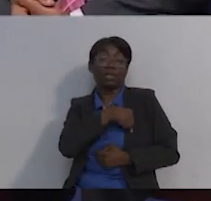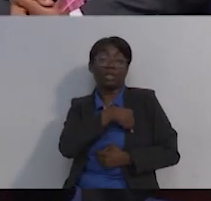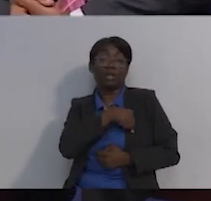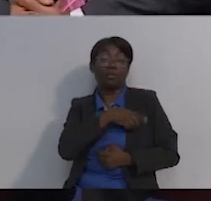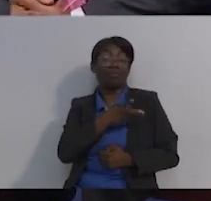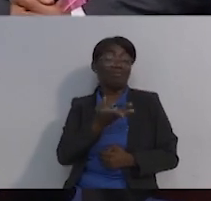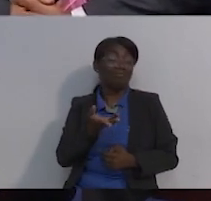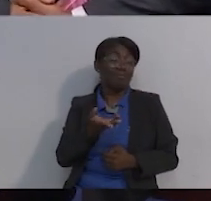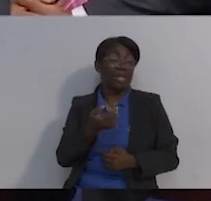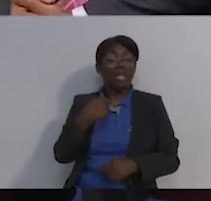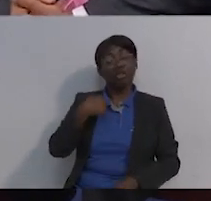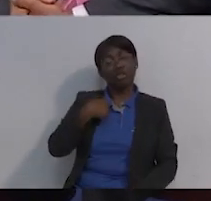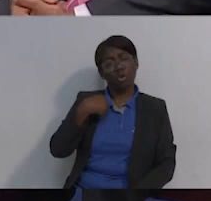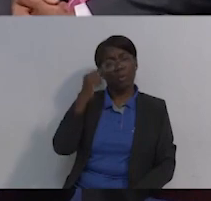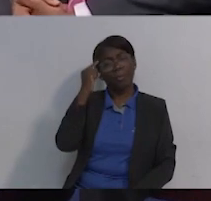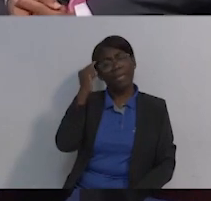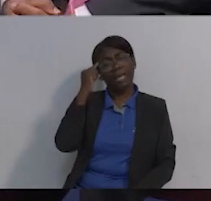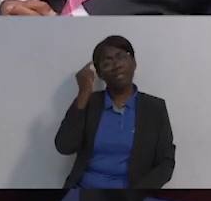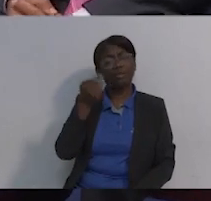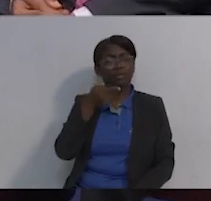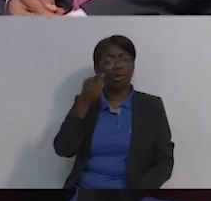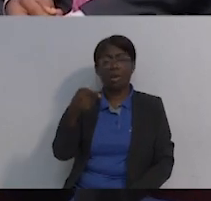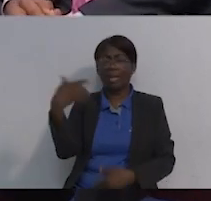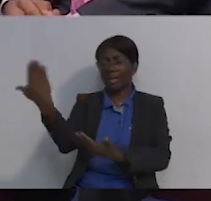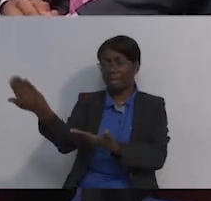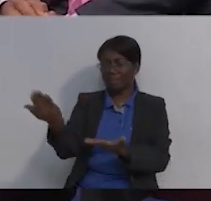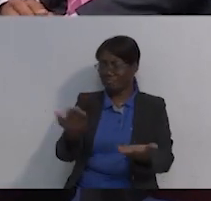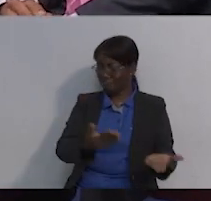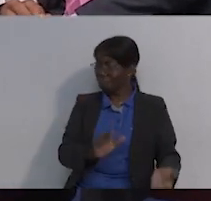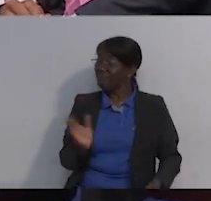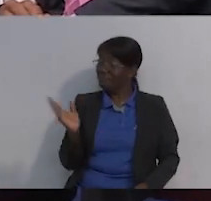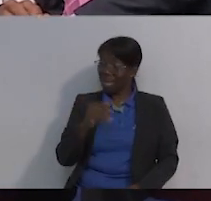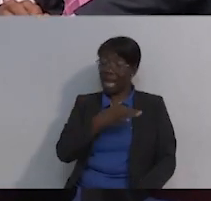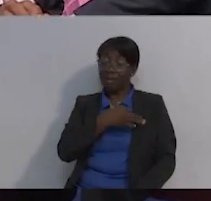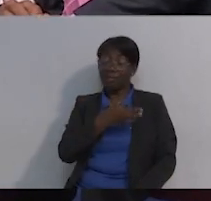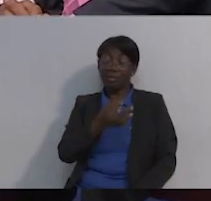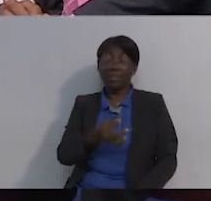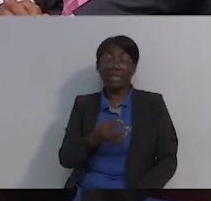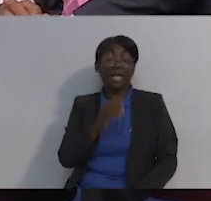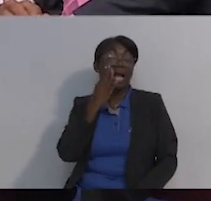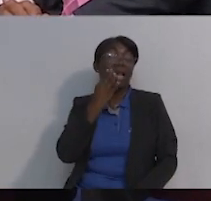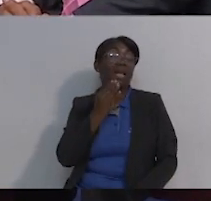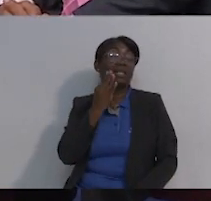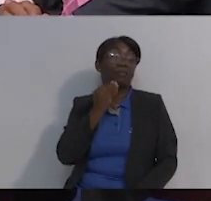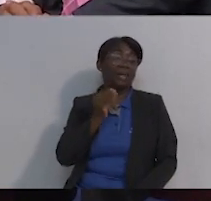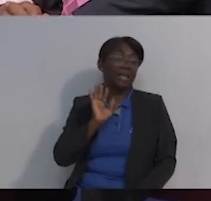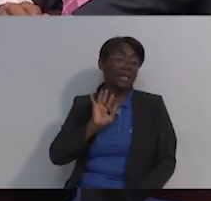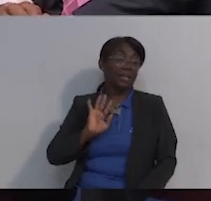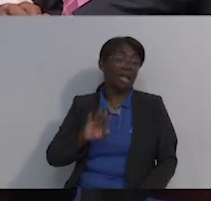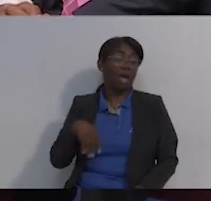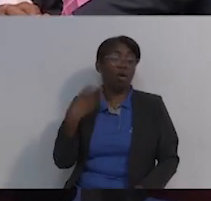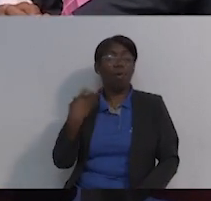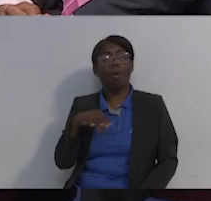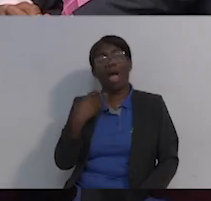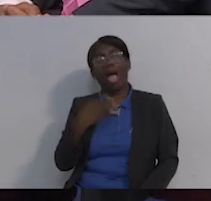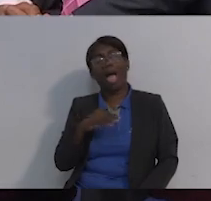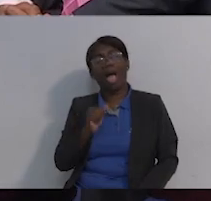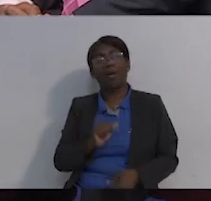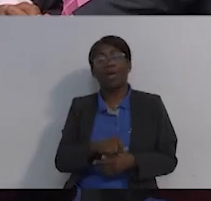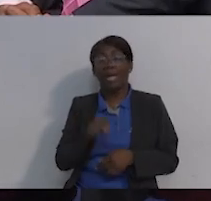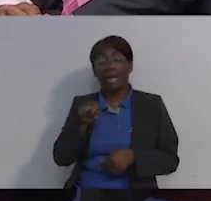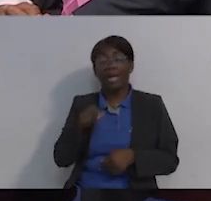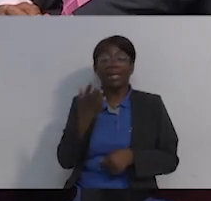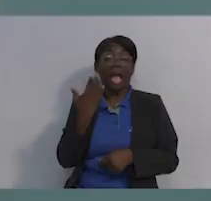porque la experiencia… Es un paciente estrellado. Correcto. La experiencia también mata tiempo y además